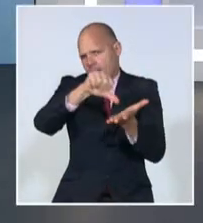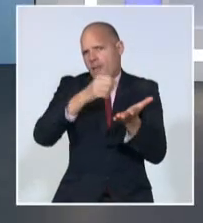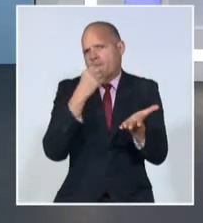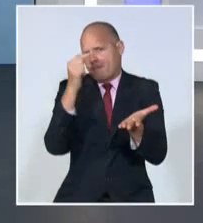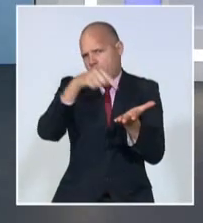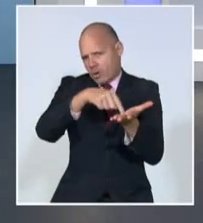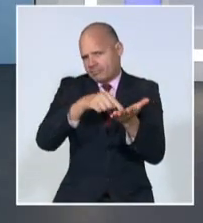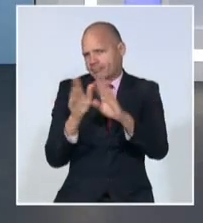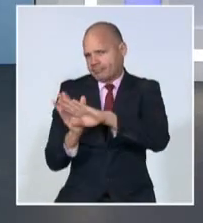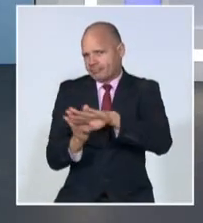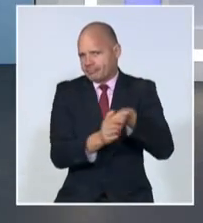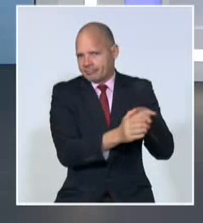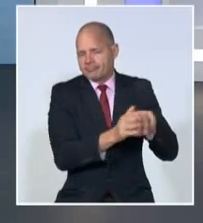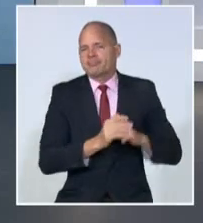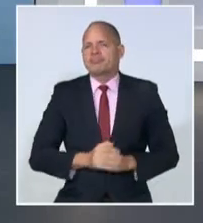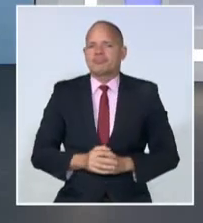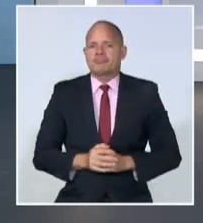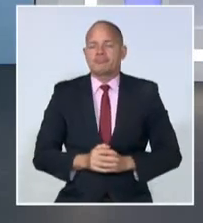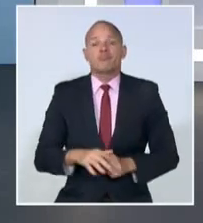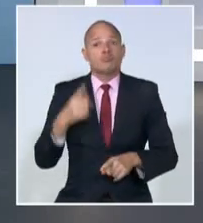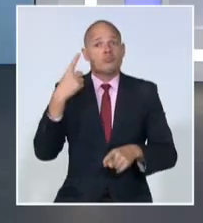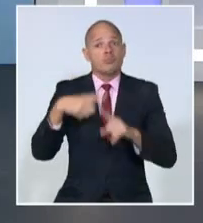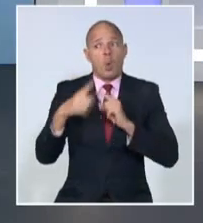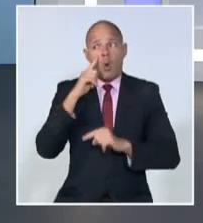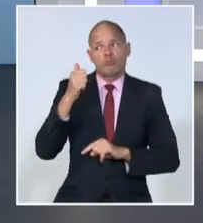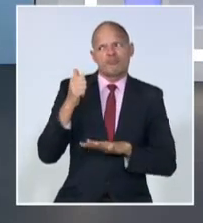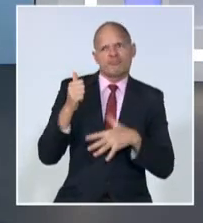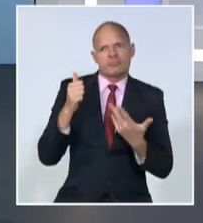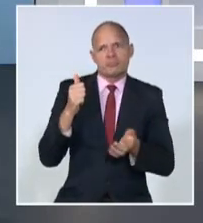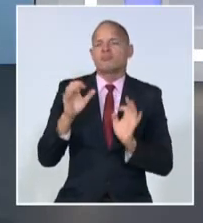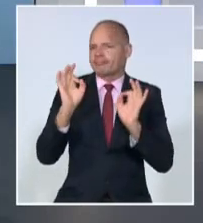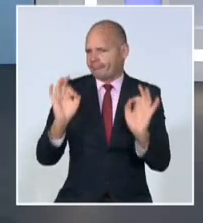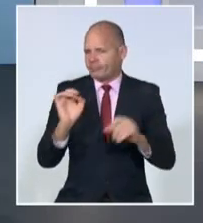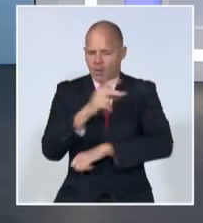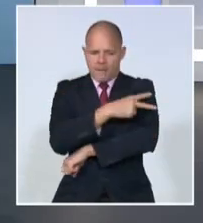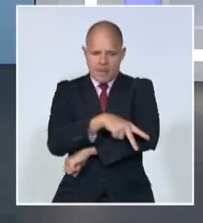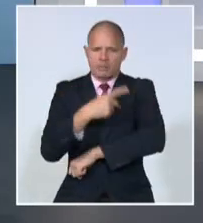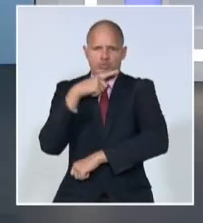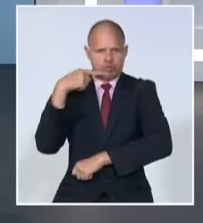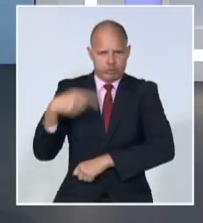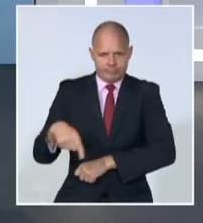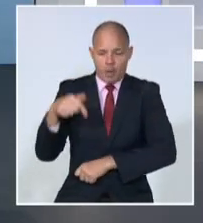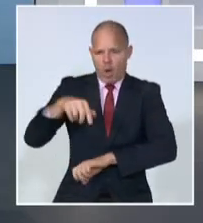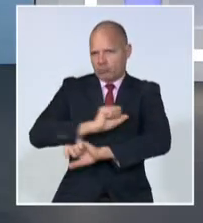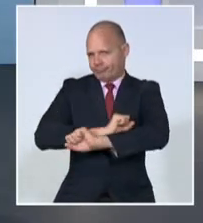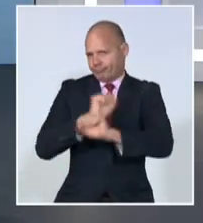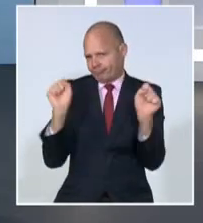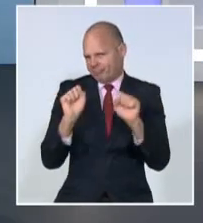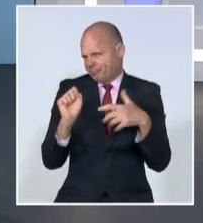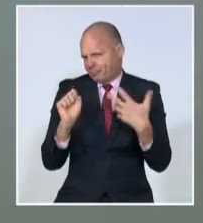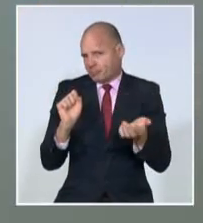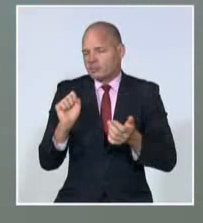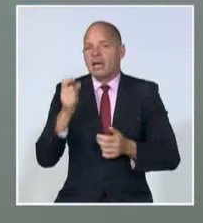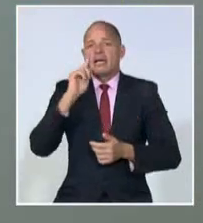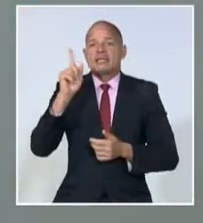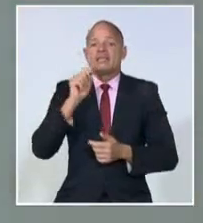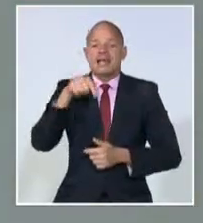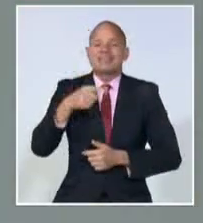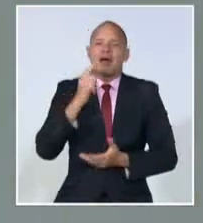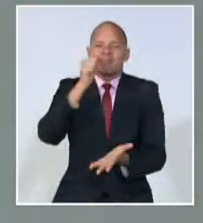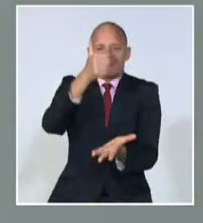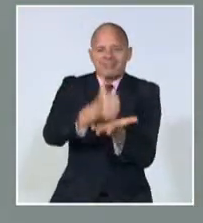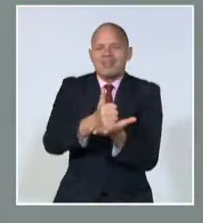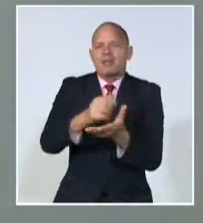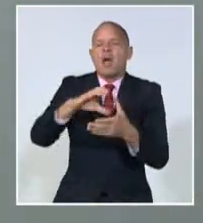Otro intento de ataque terrorista desde Kiev fue frustrado en horas de la mañana por fuerzas aéreas en Moscú. La ofensiva ucraniana